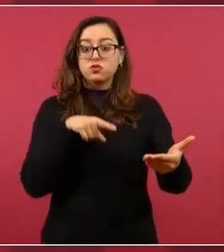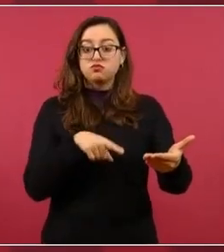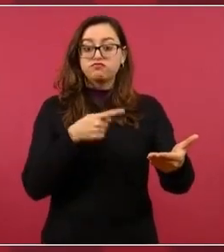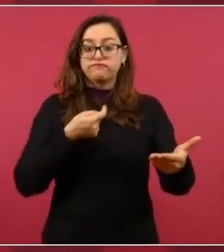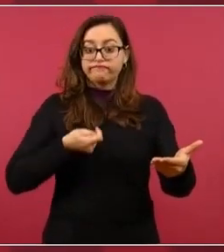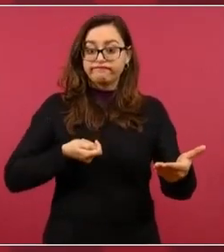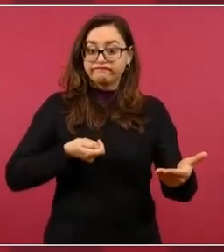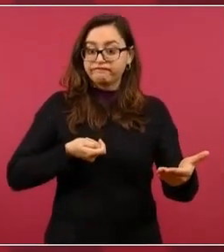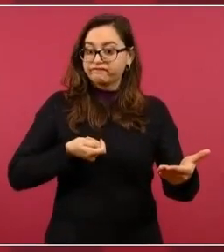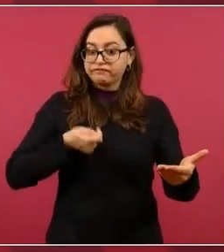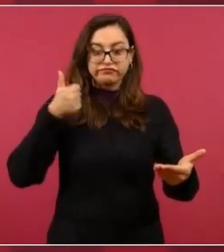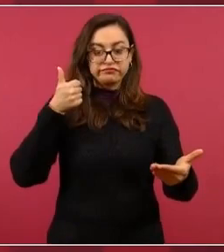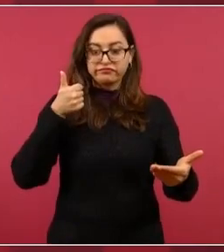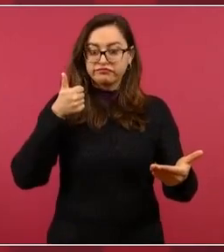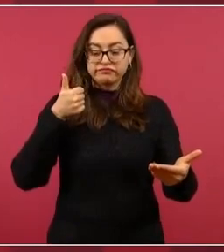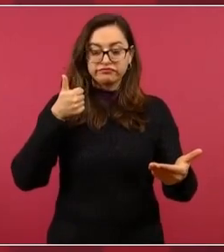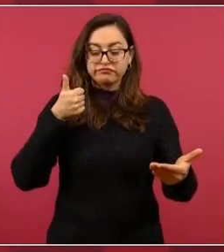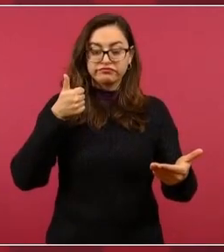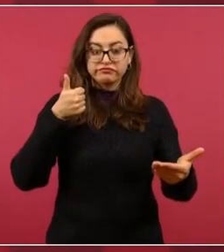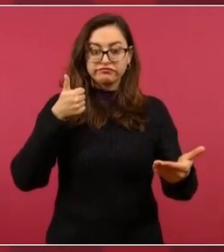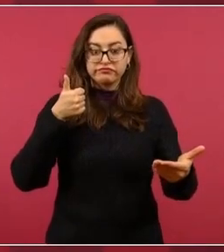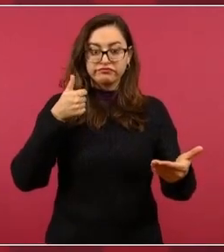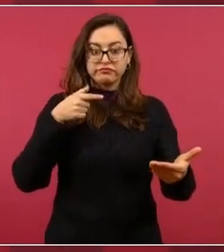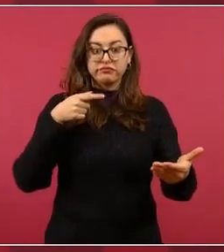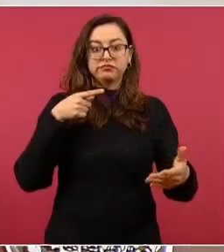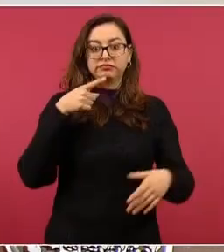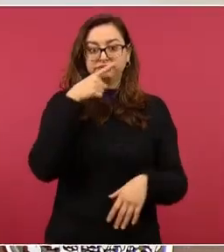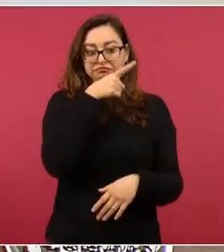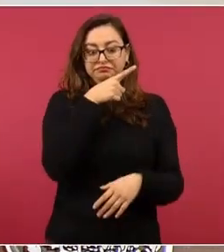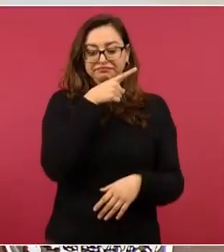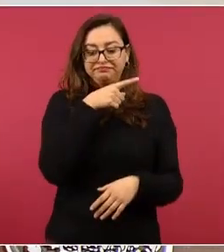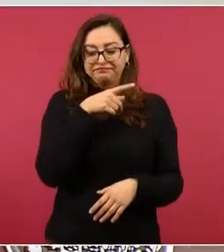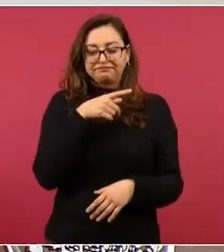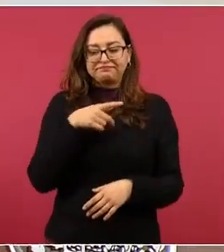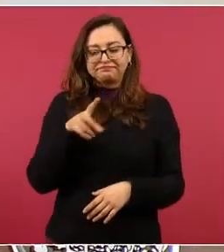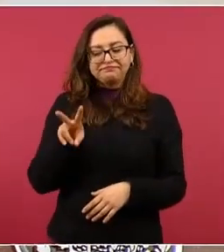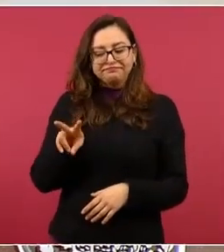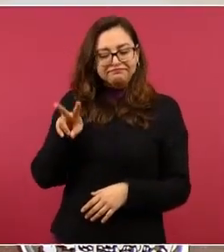reconoce que los migrantes